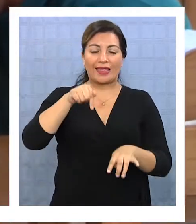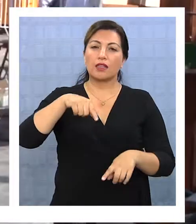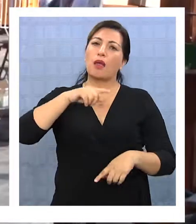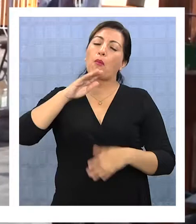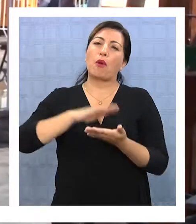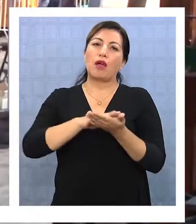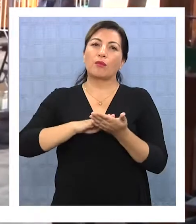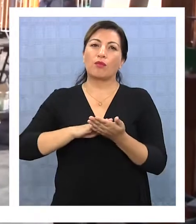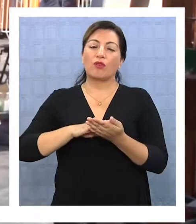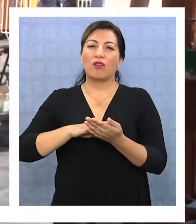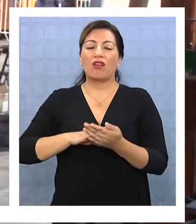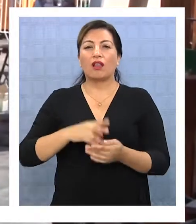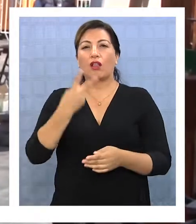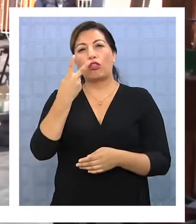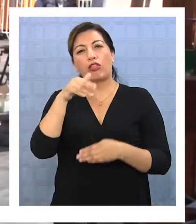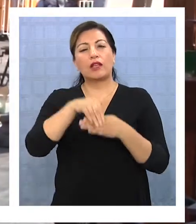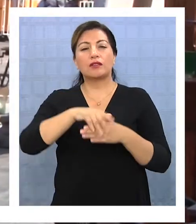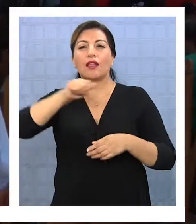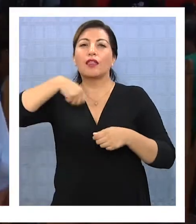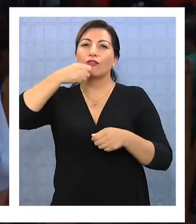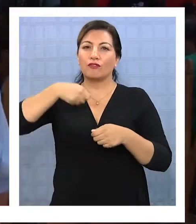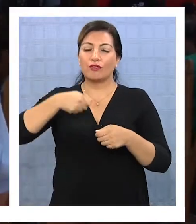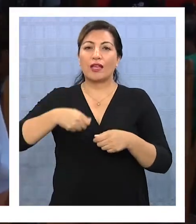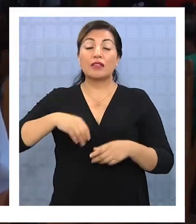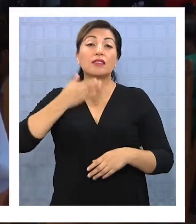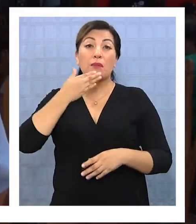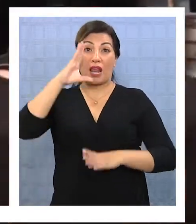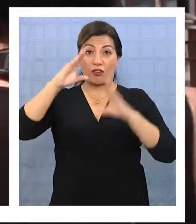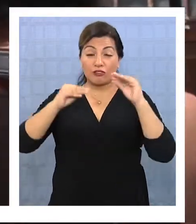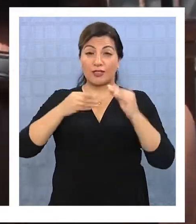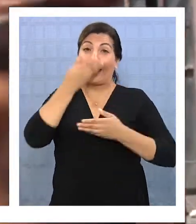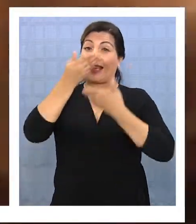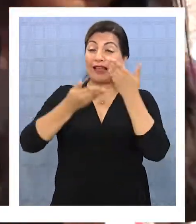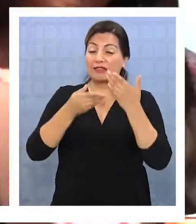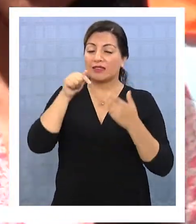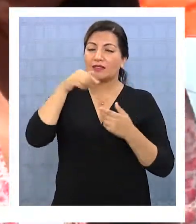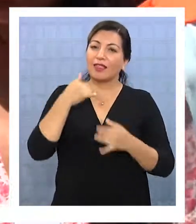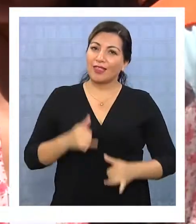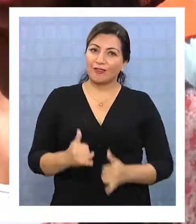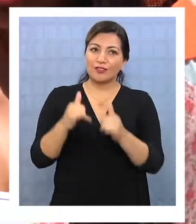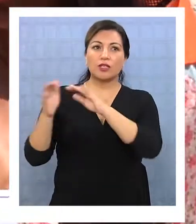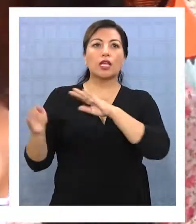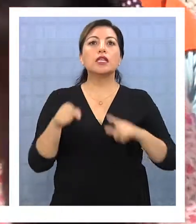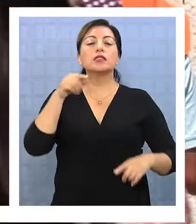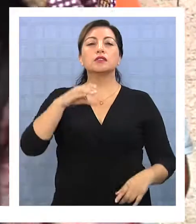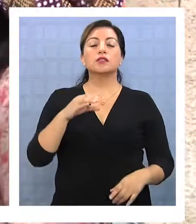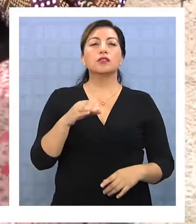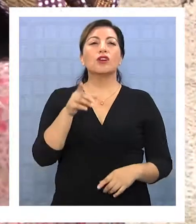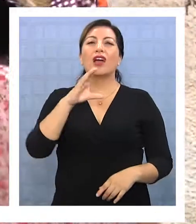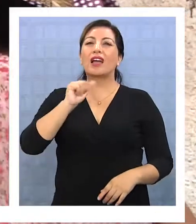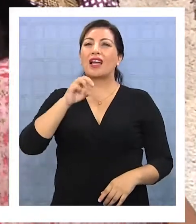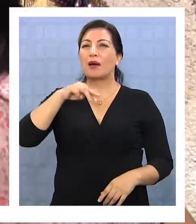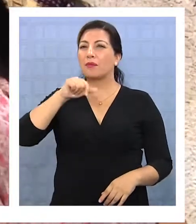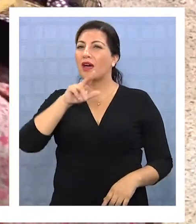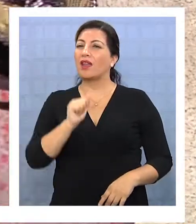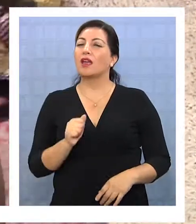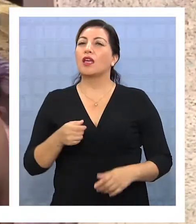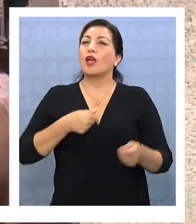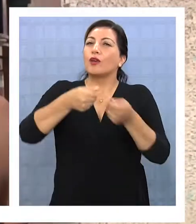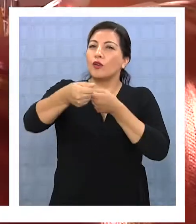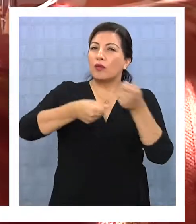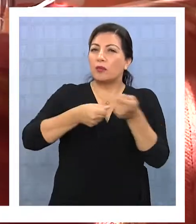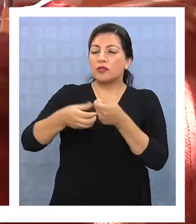almorzar y a disfrutar del karaoke que tenemos en la noche también acá. En ese sentido, desde la Cámara de Comercio no hace más que